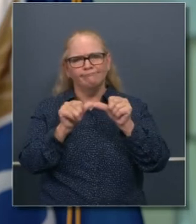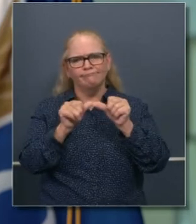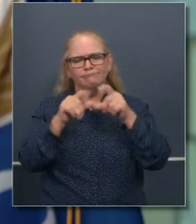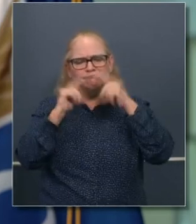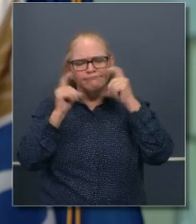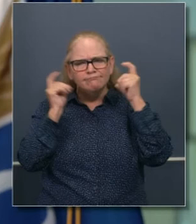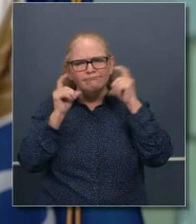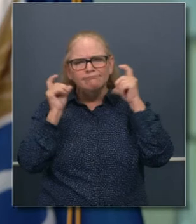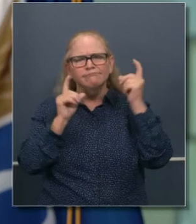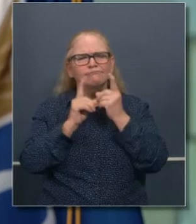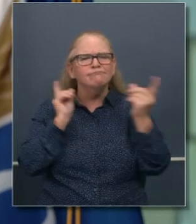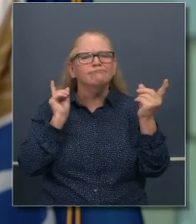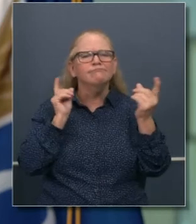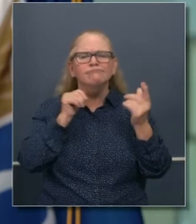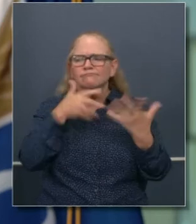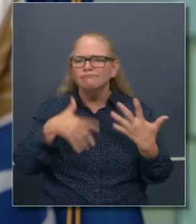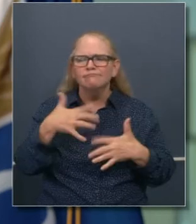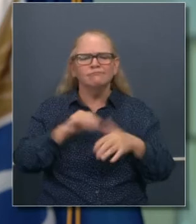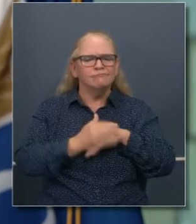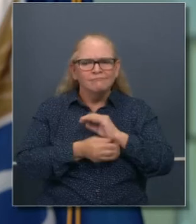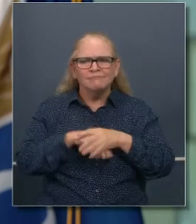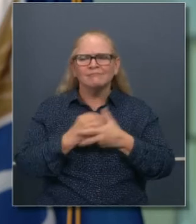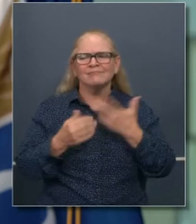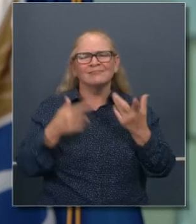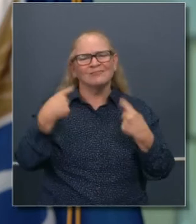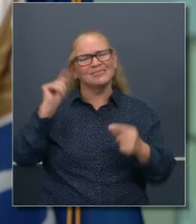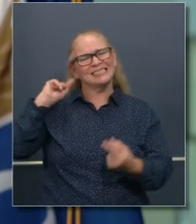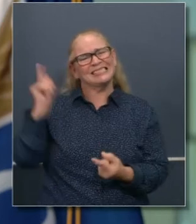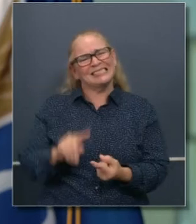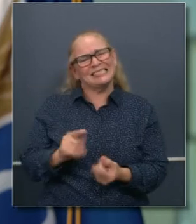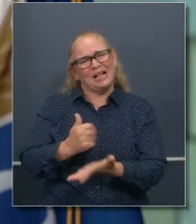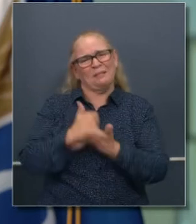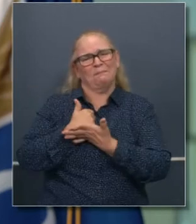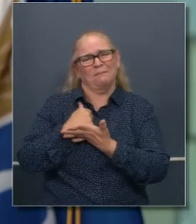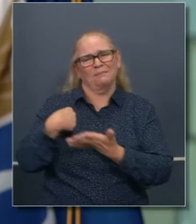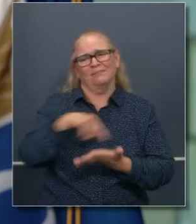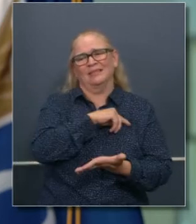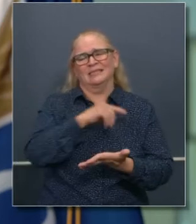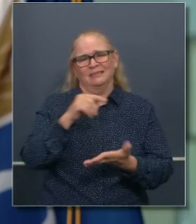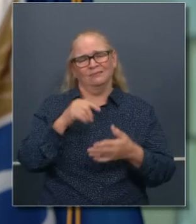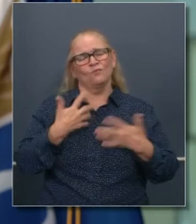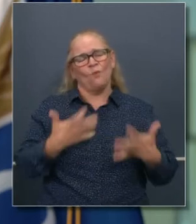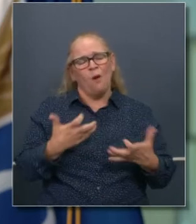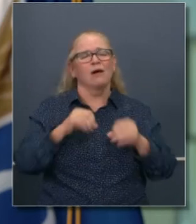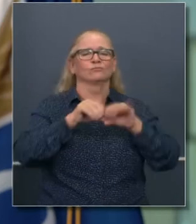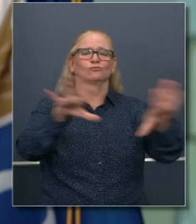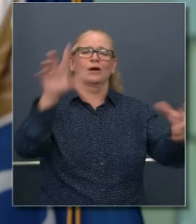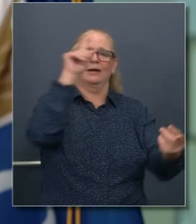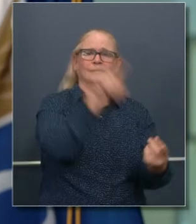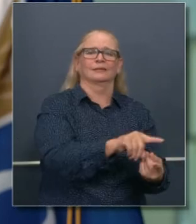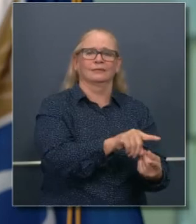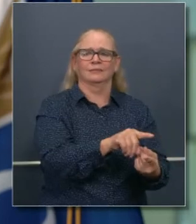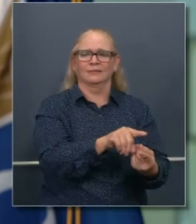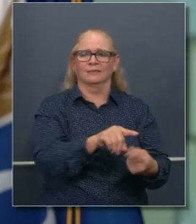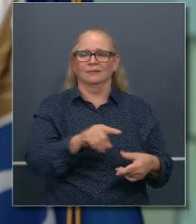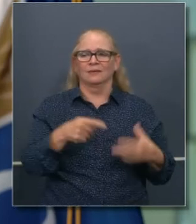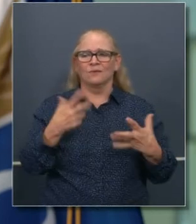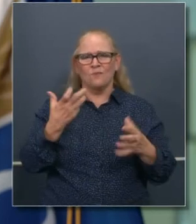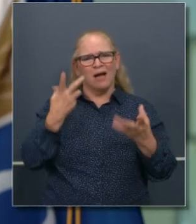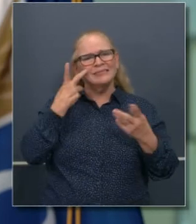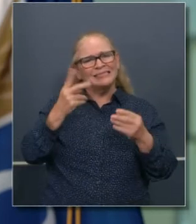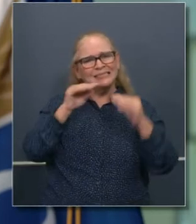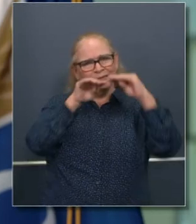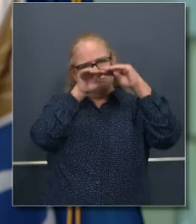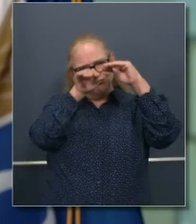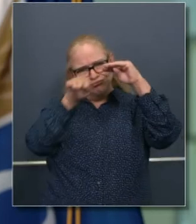y lo que han hecho para mitigar la transmisión de esta enfermedad que está empezando a bajar modestamente